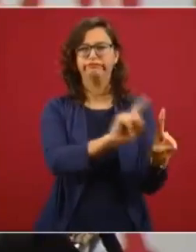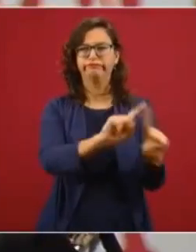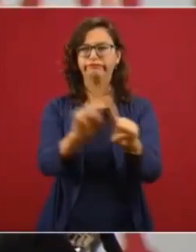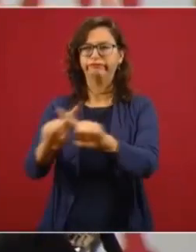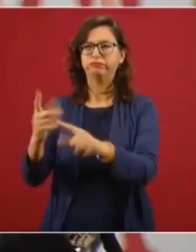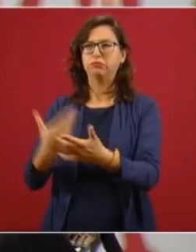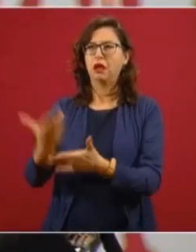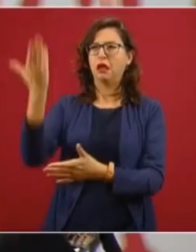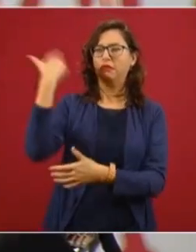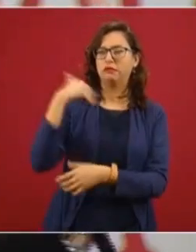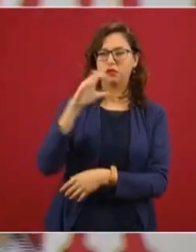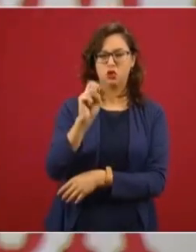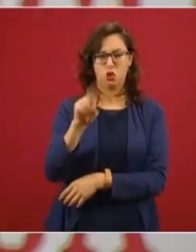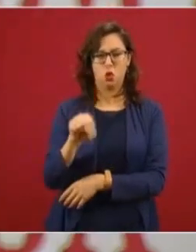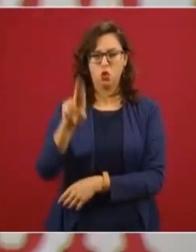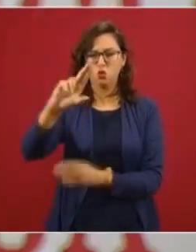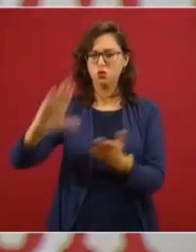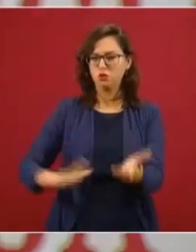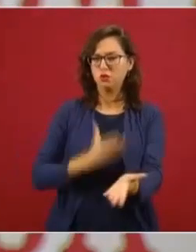presentó en Naciones Unidas.